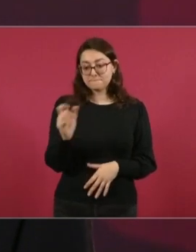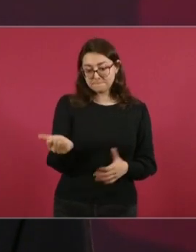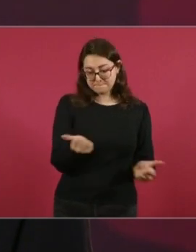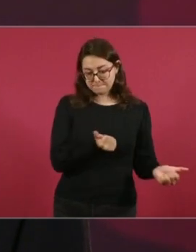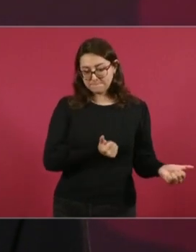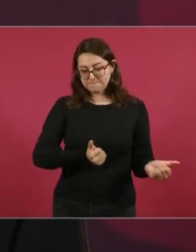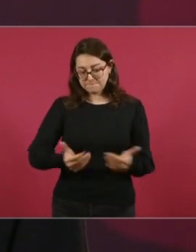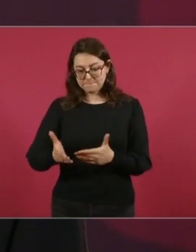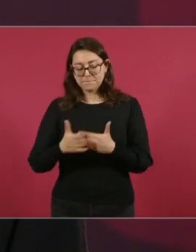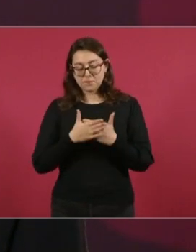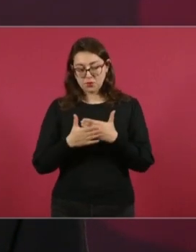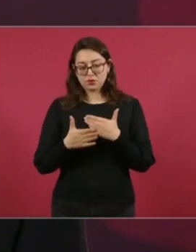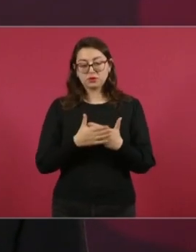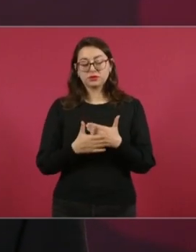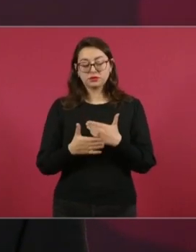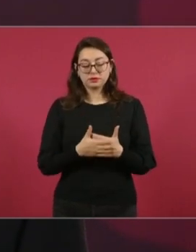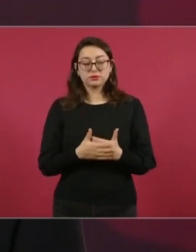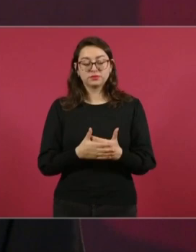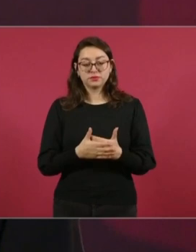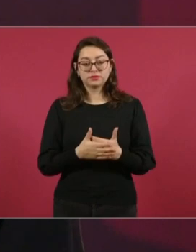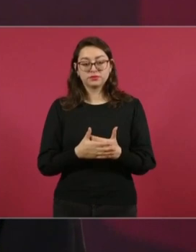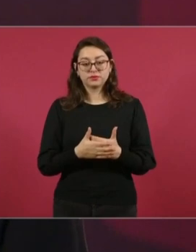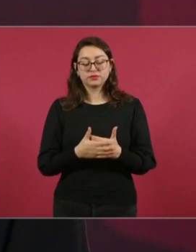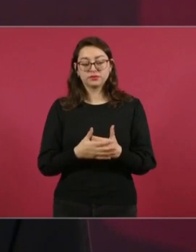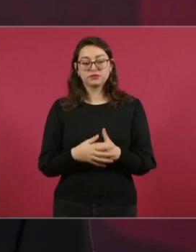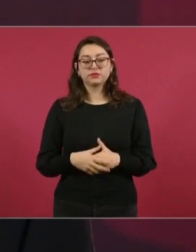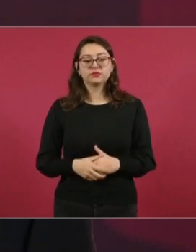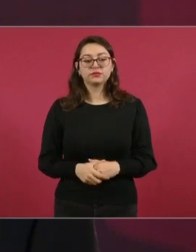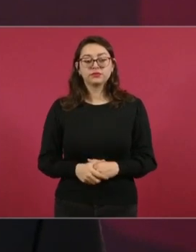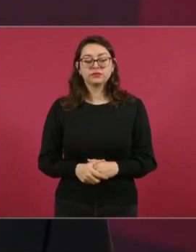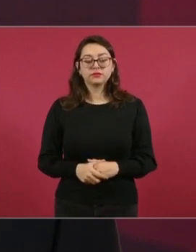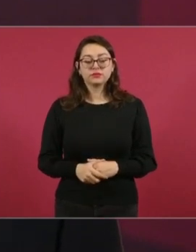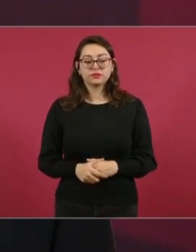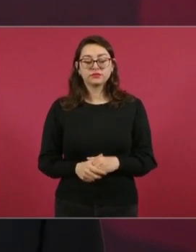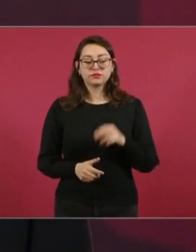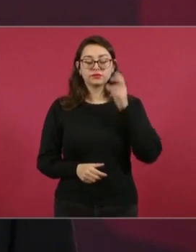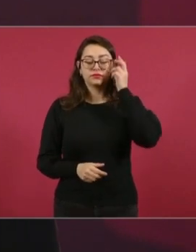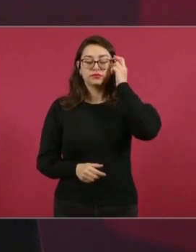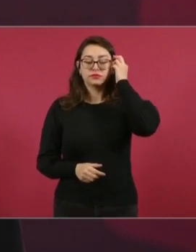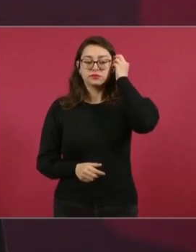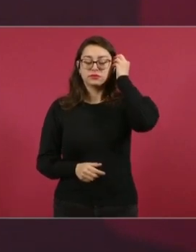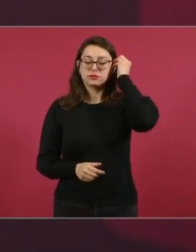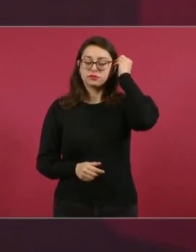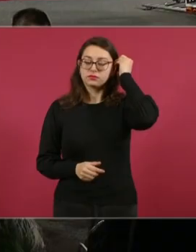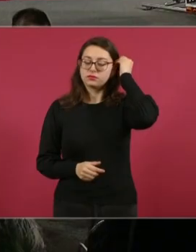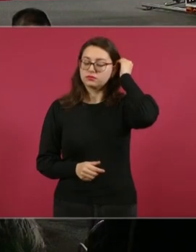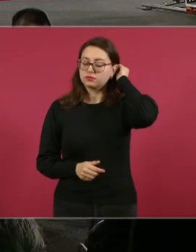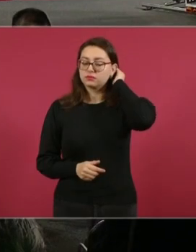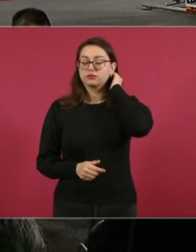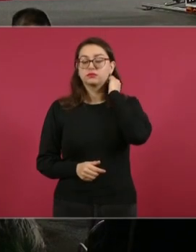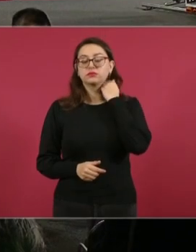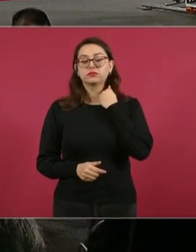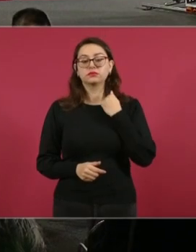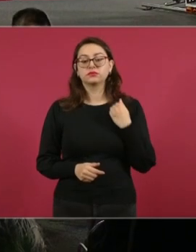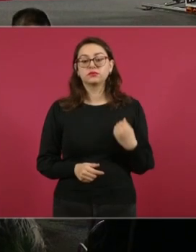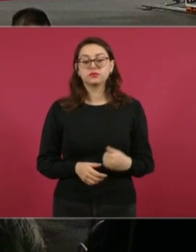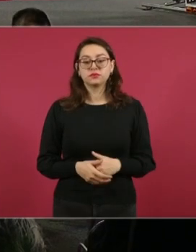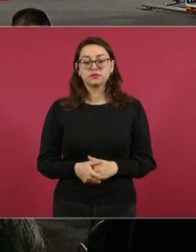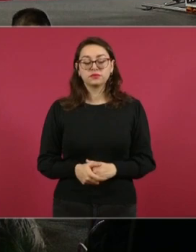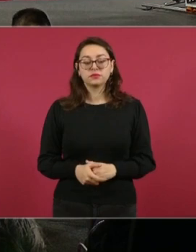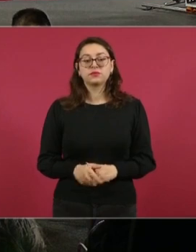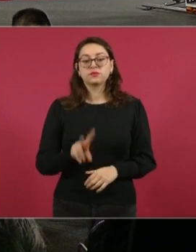Tenemos pendiente lo de la planta de liquefacción